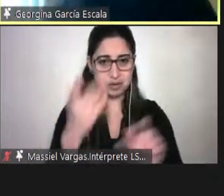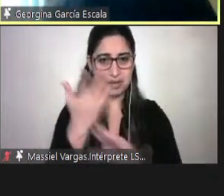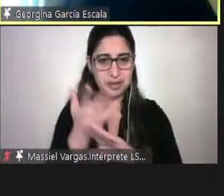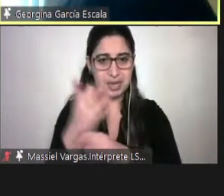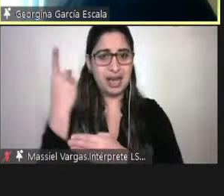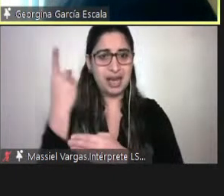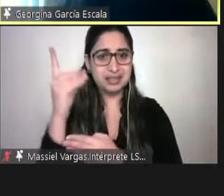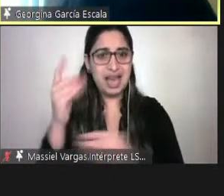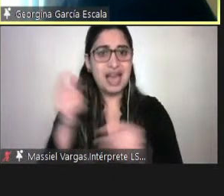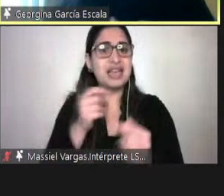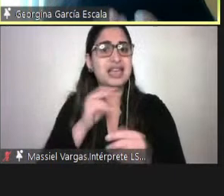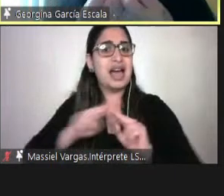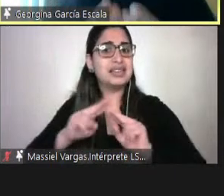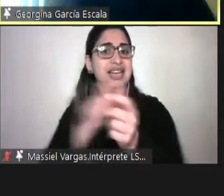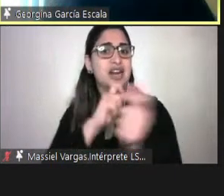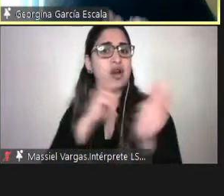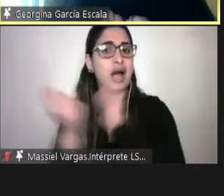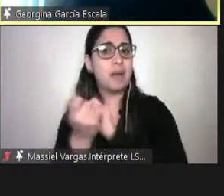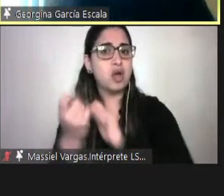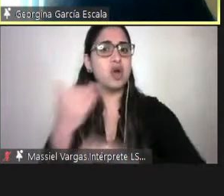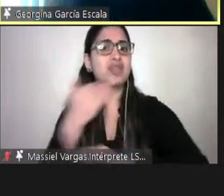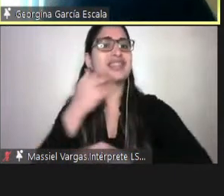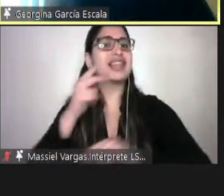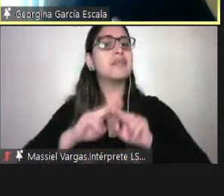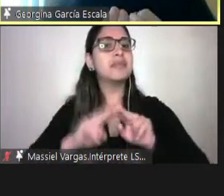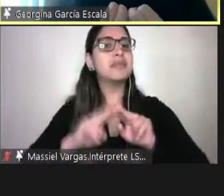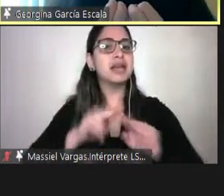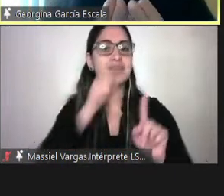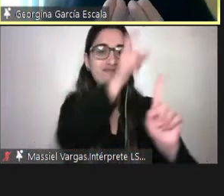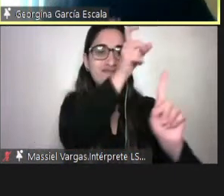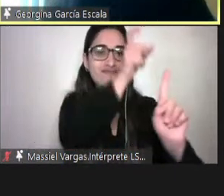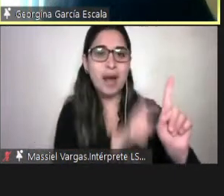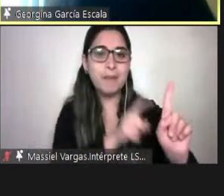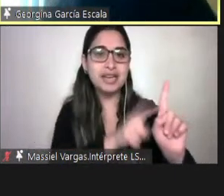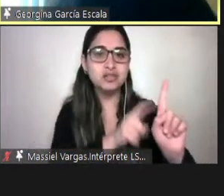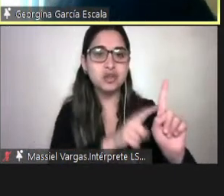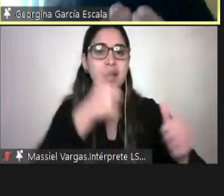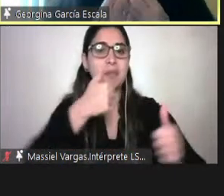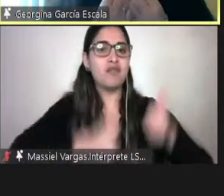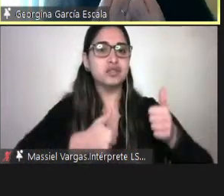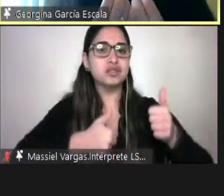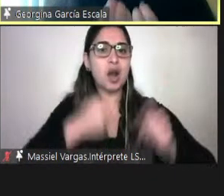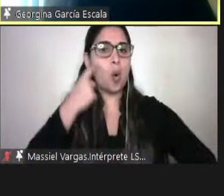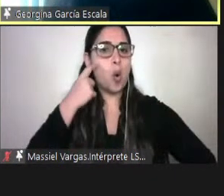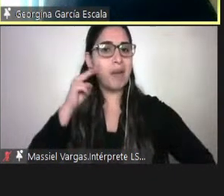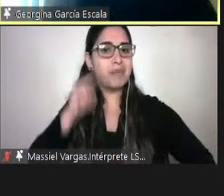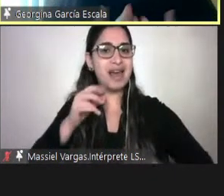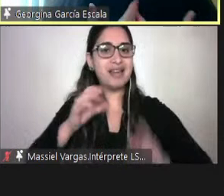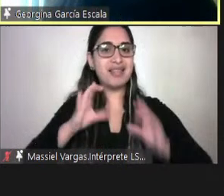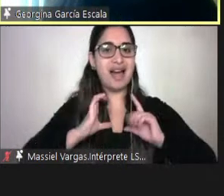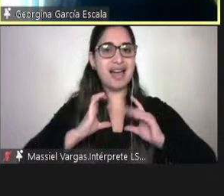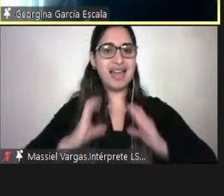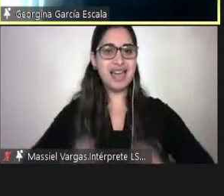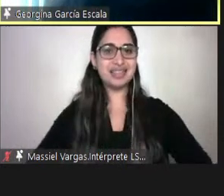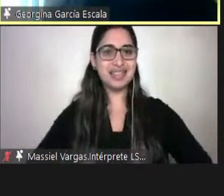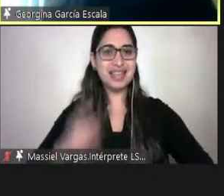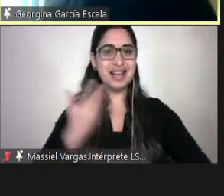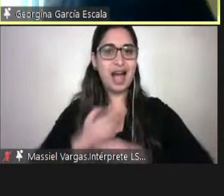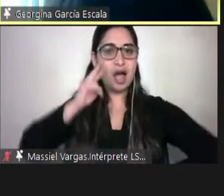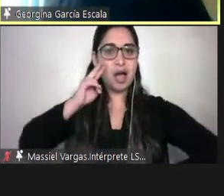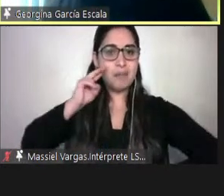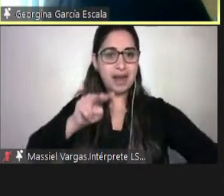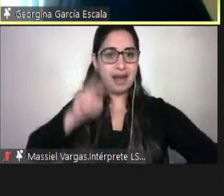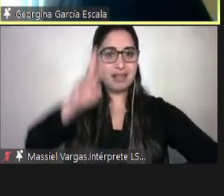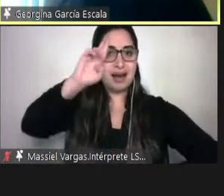promover los cambios, sino que además formar un profesional con mirada ética, con mirada de respeto a esta gran